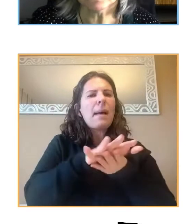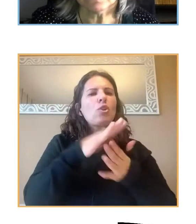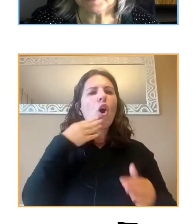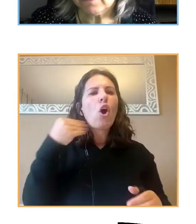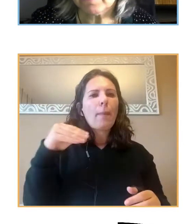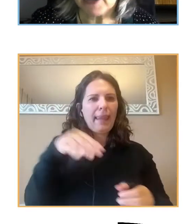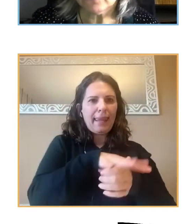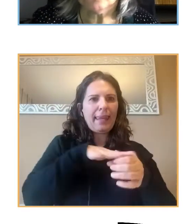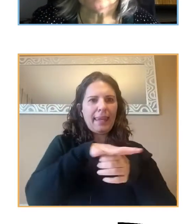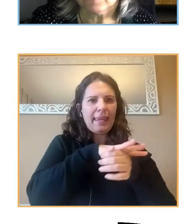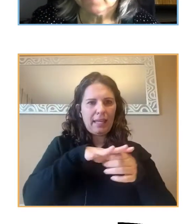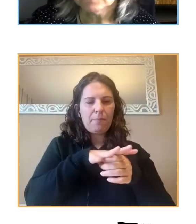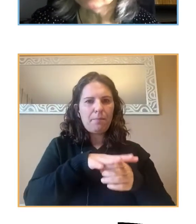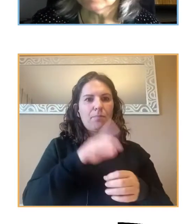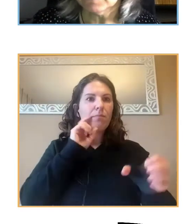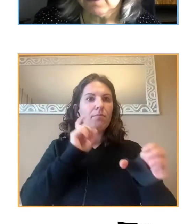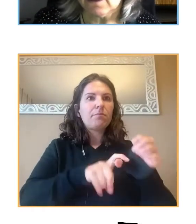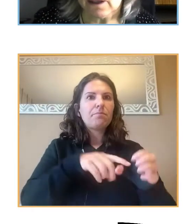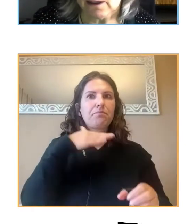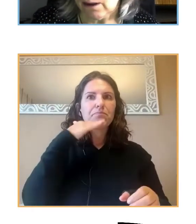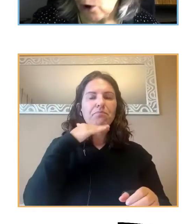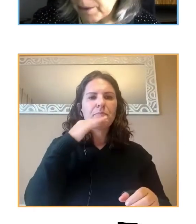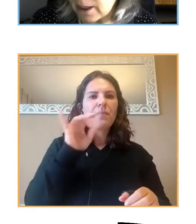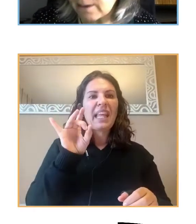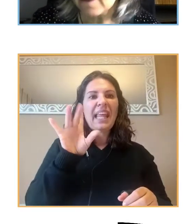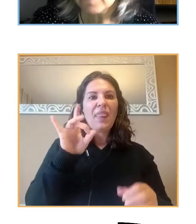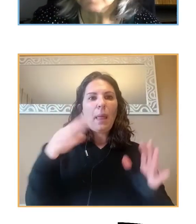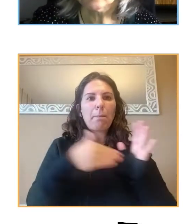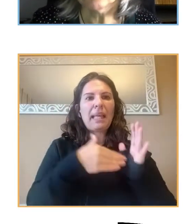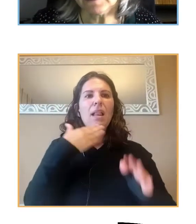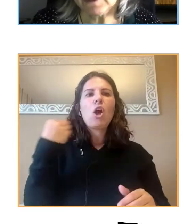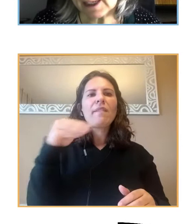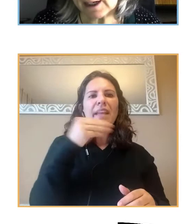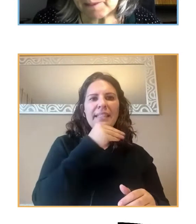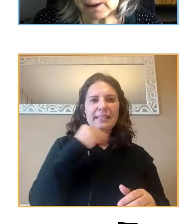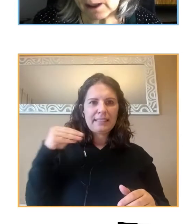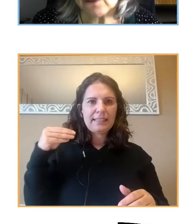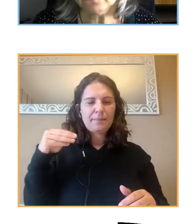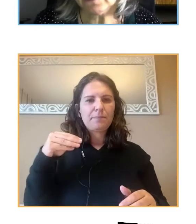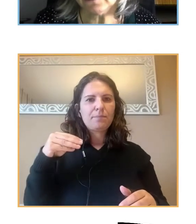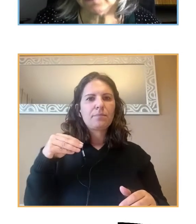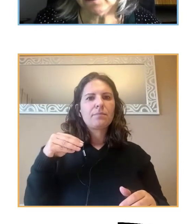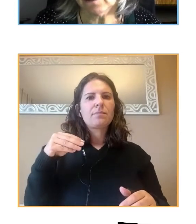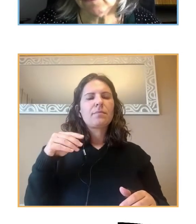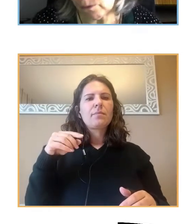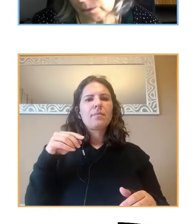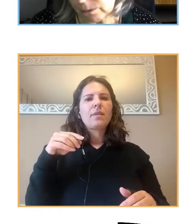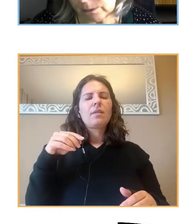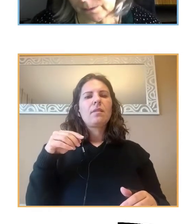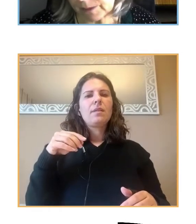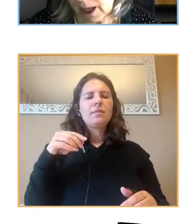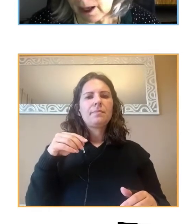participaron casi 15.000 jóvenes que repartieron... Bueno,